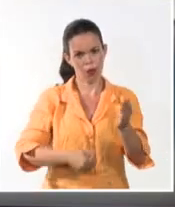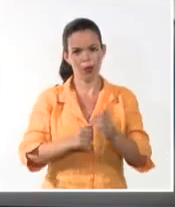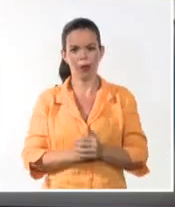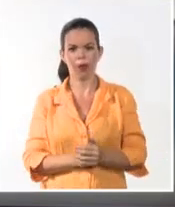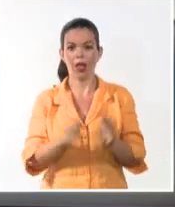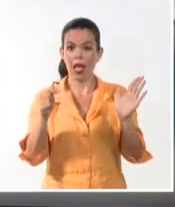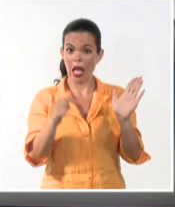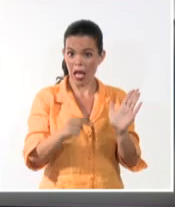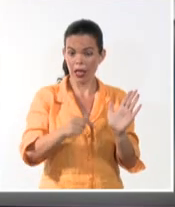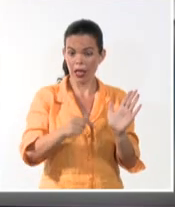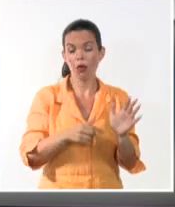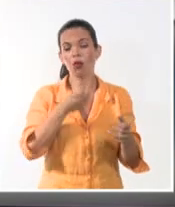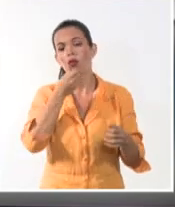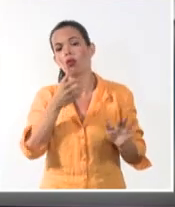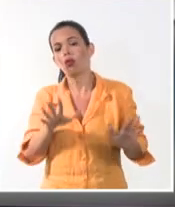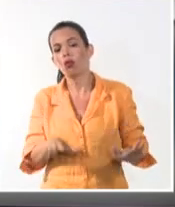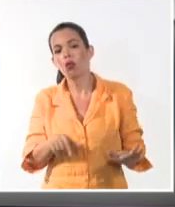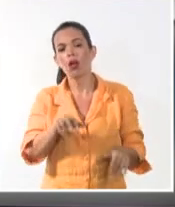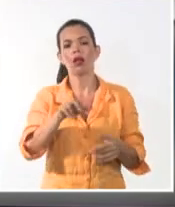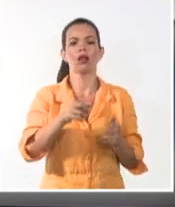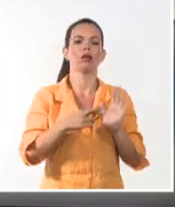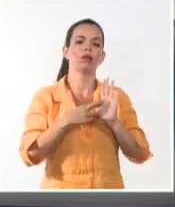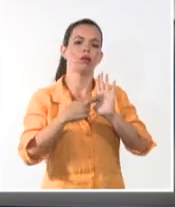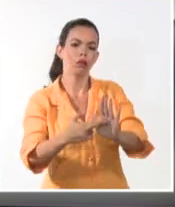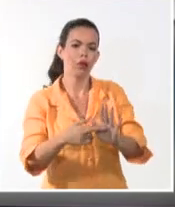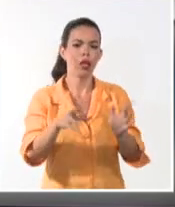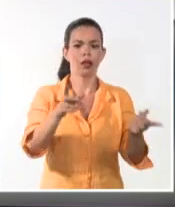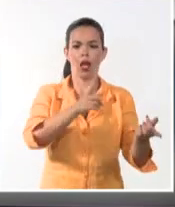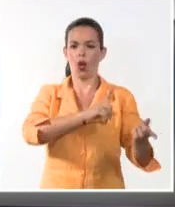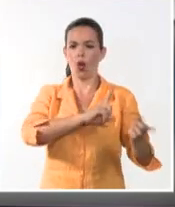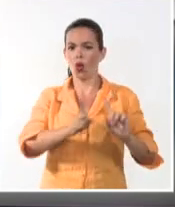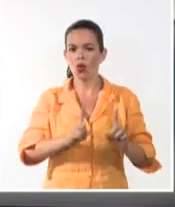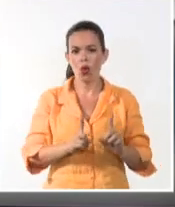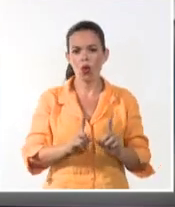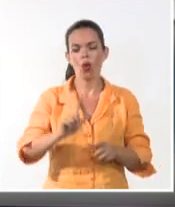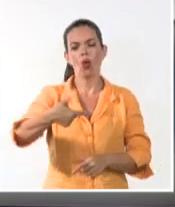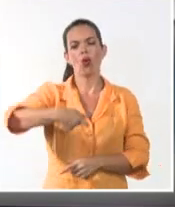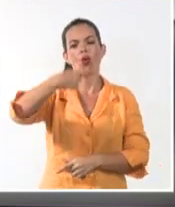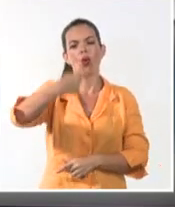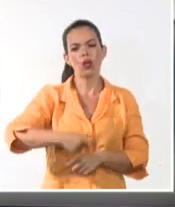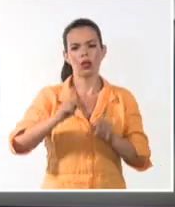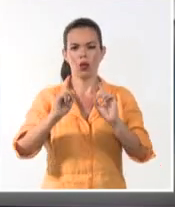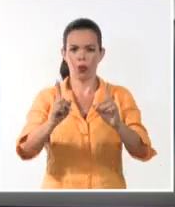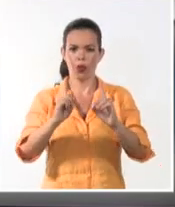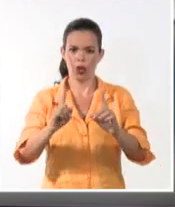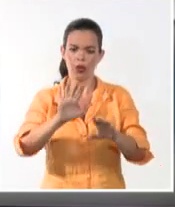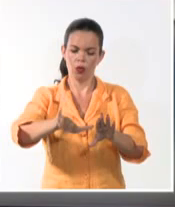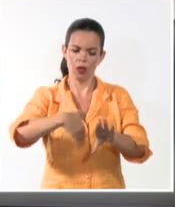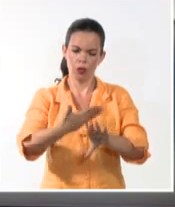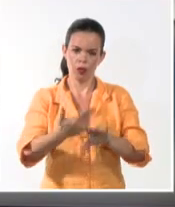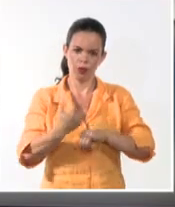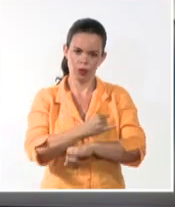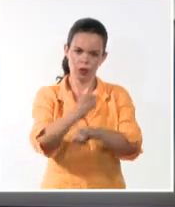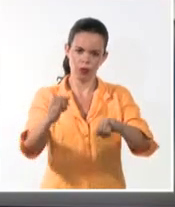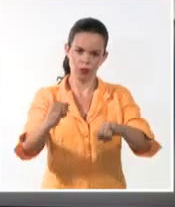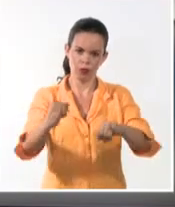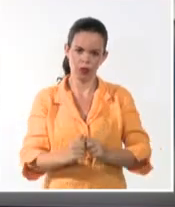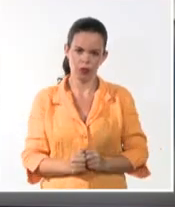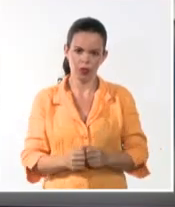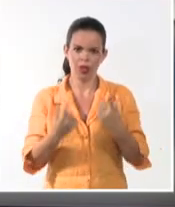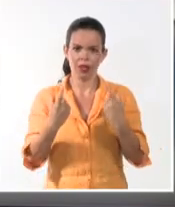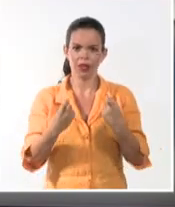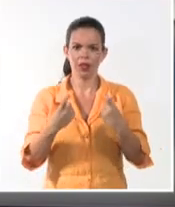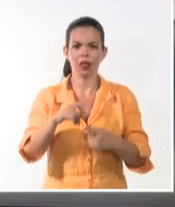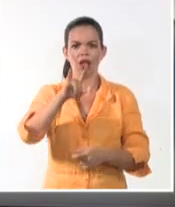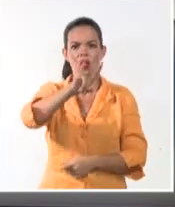el juicio político, se remitirá al titular de la Asamblea Nacional para su posterior debate en el Pleno. Serán necesarios 92